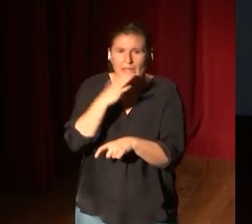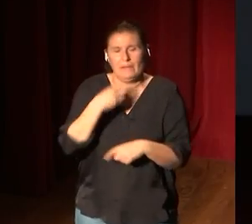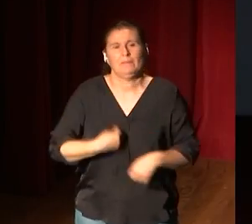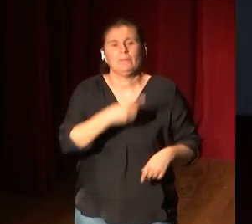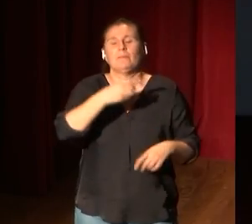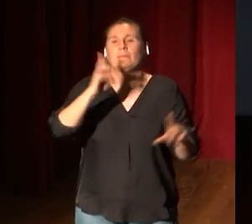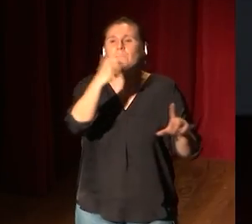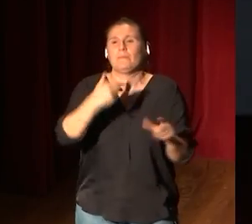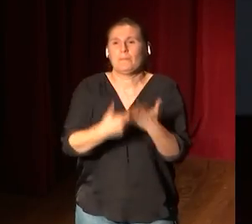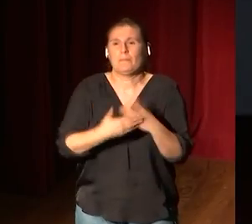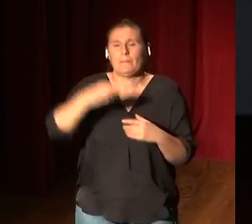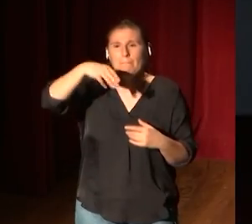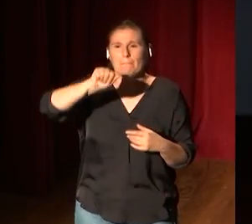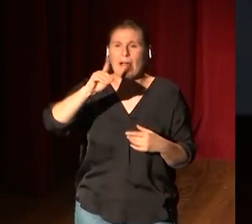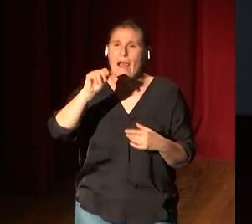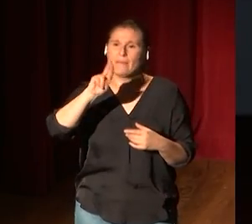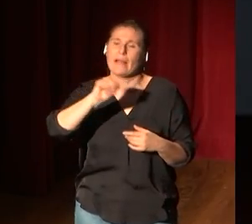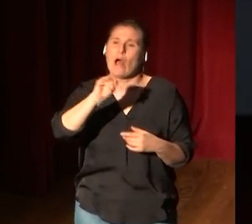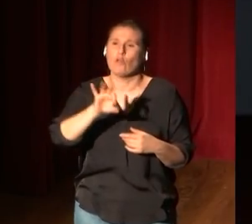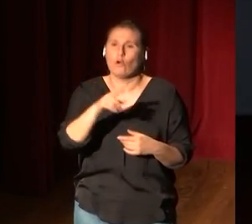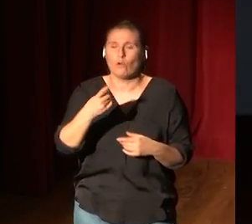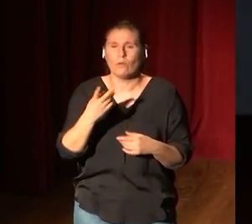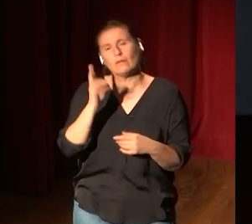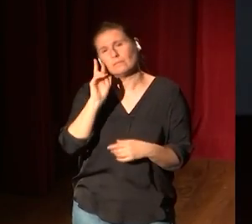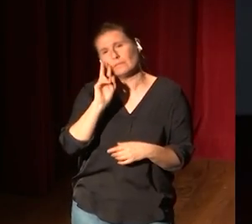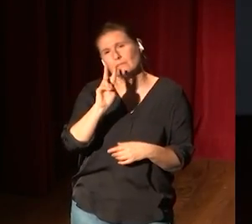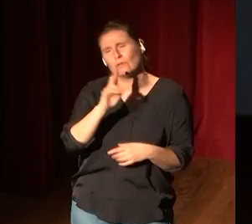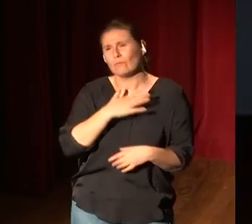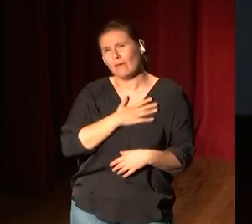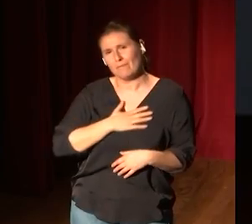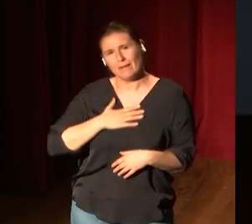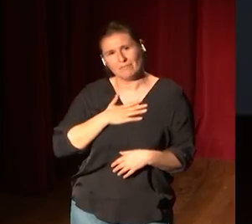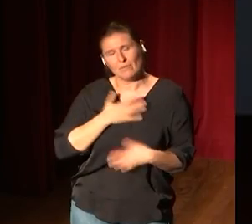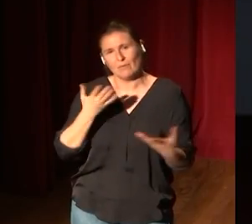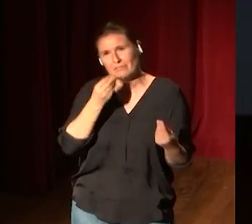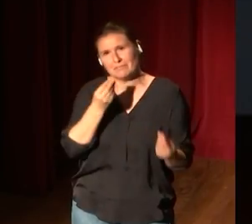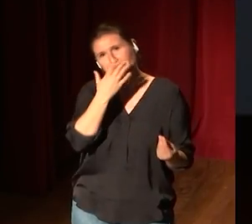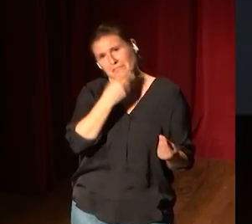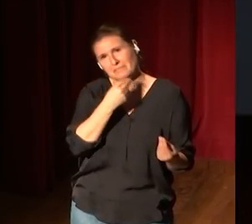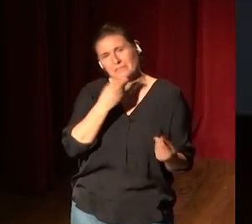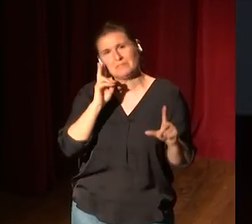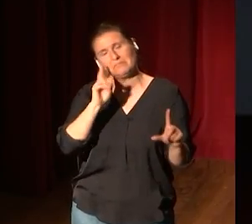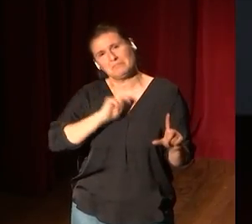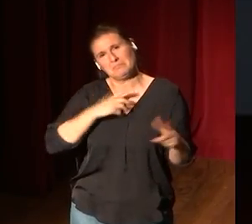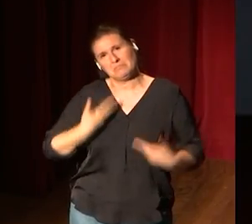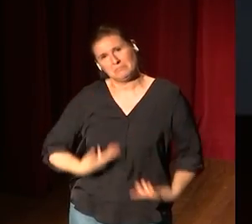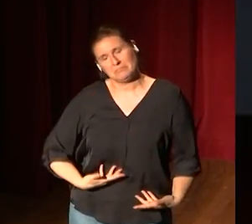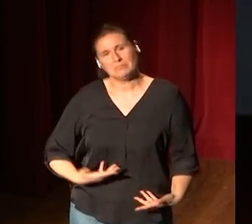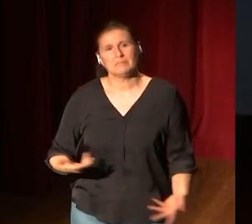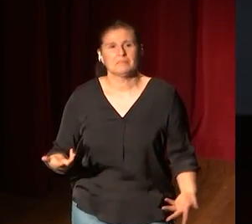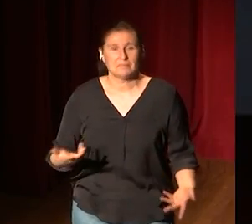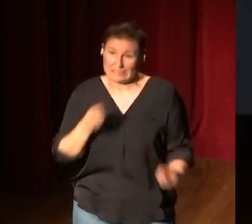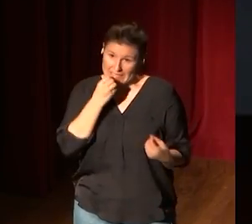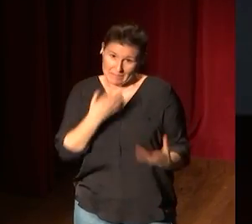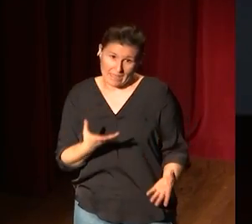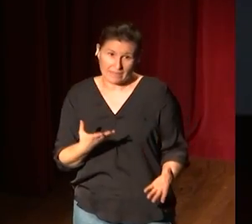Madrazo, que es una mirada como amable, como que, bueno, pues nos relajamos un poco y viene